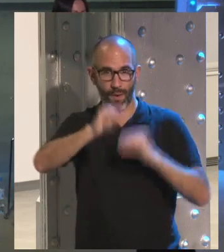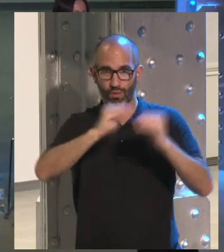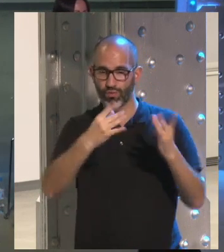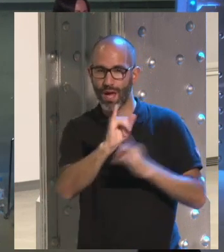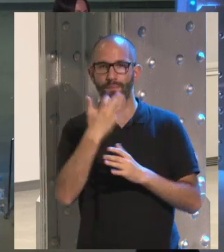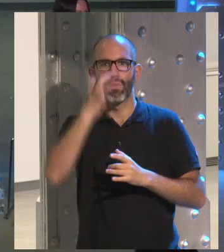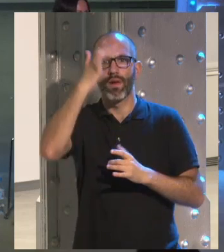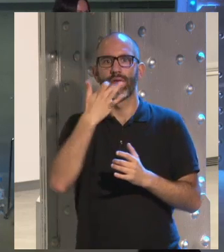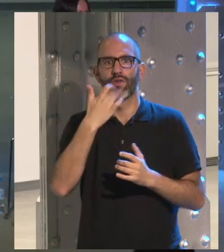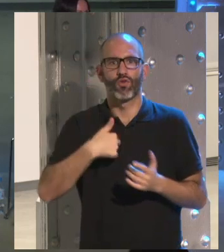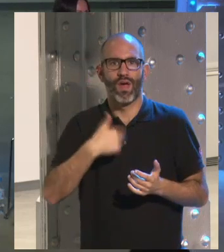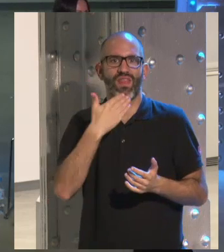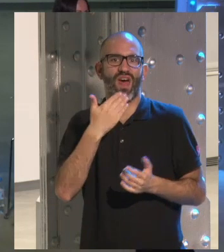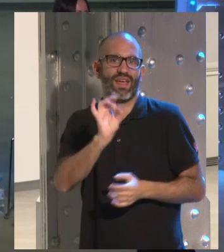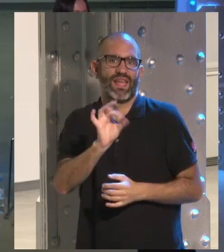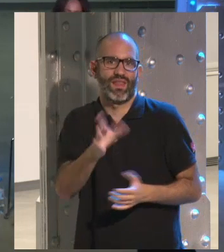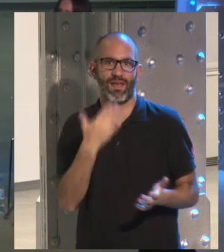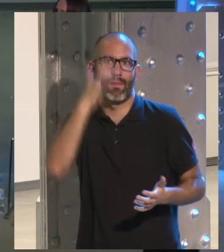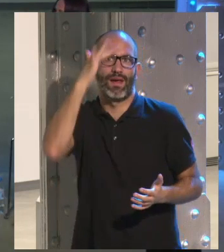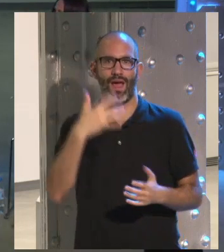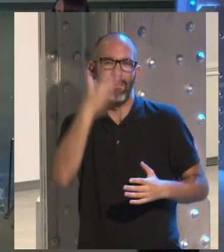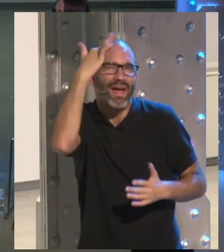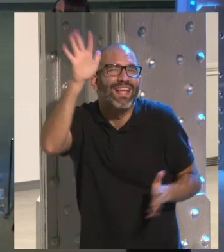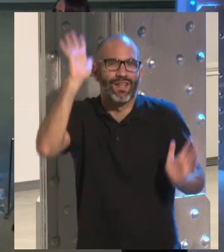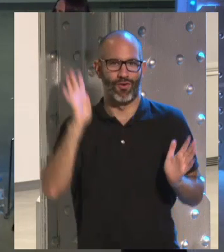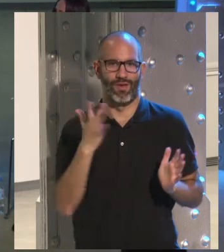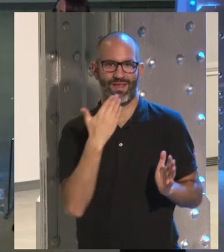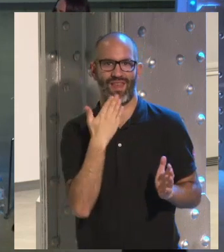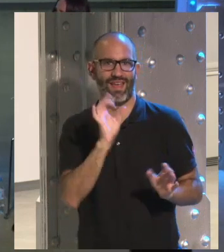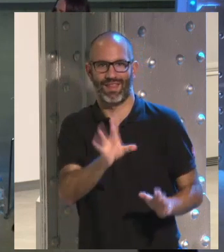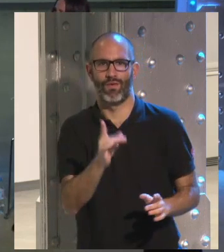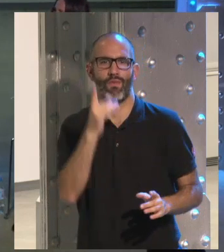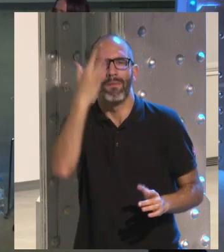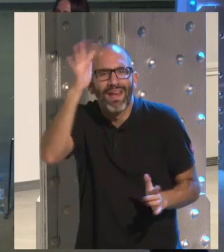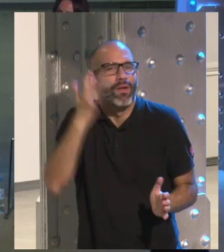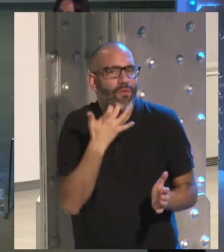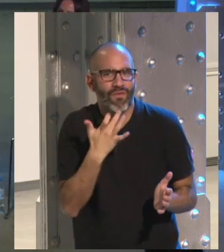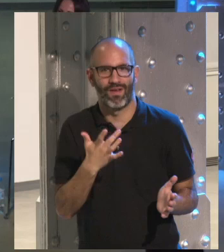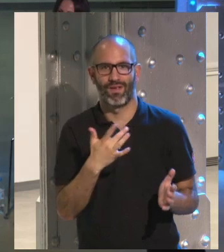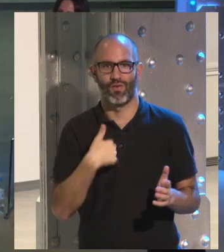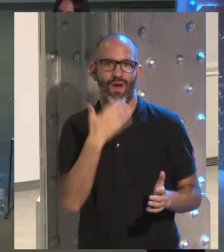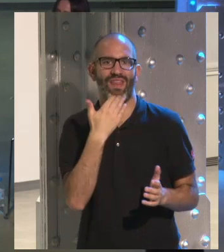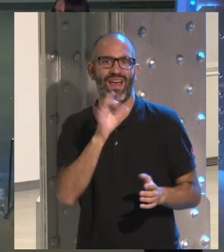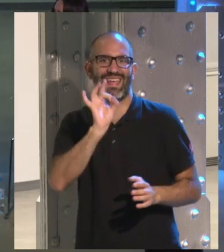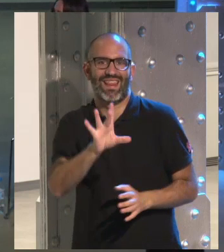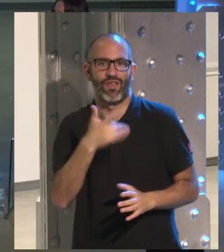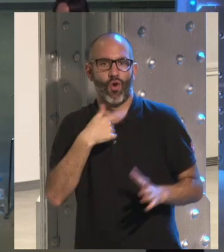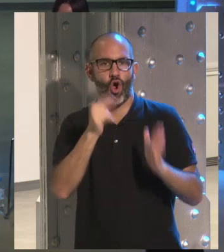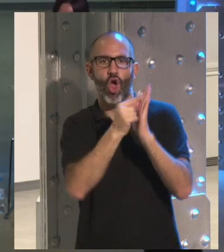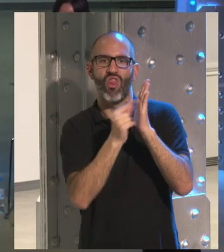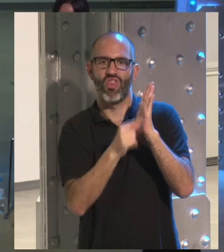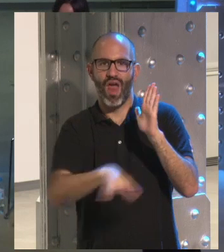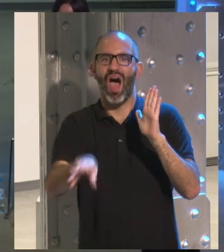Imagínate que yo ahora mismo tengo 15 años. Imagínatelo. Pero solamente por un momento, ¿vale? Que tenga 15 años, yo le doy a aceptar las condiciones